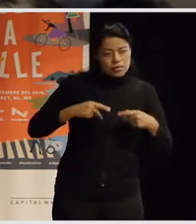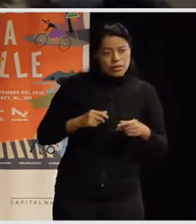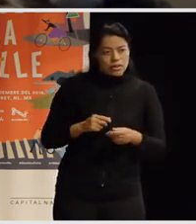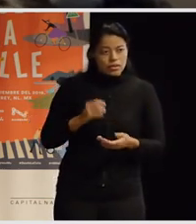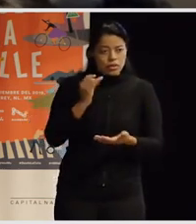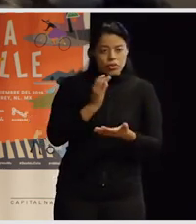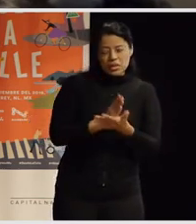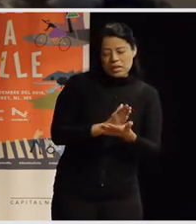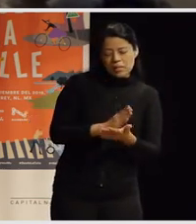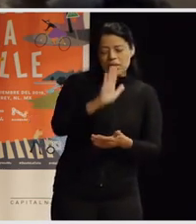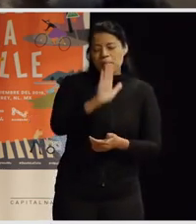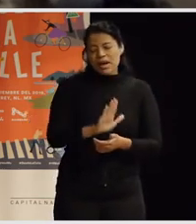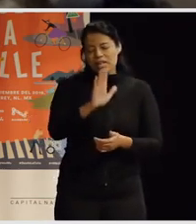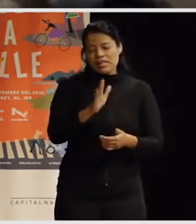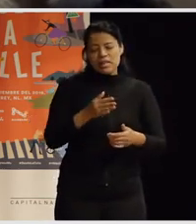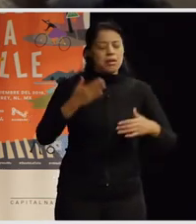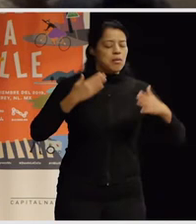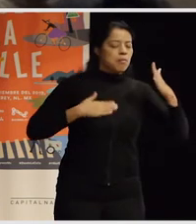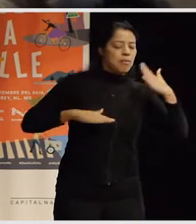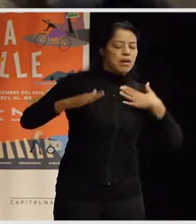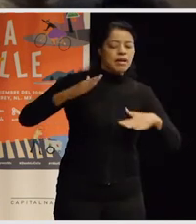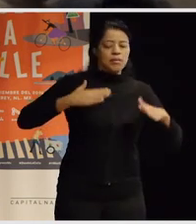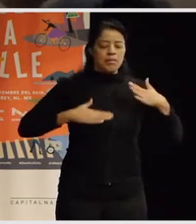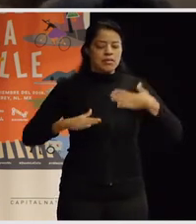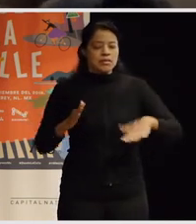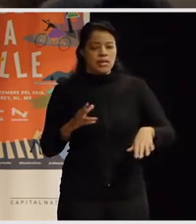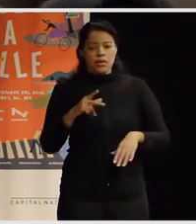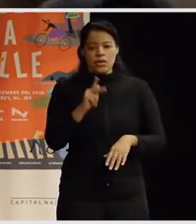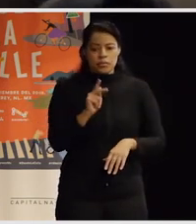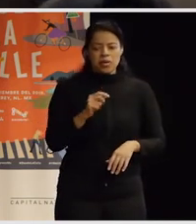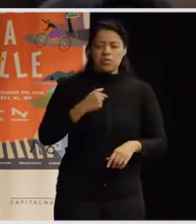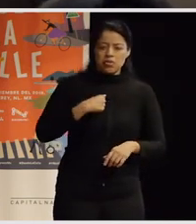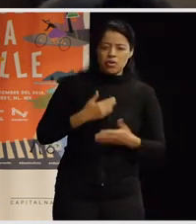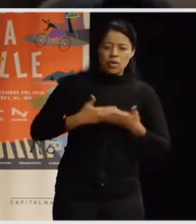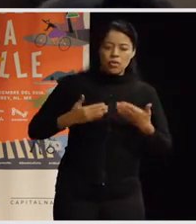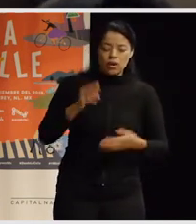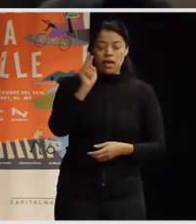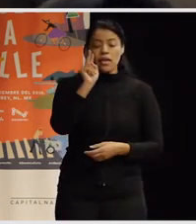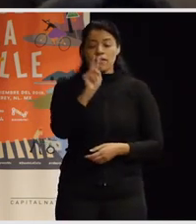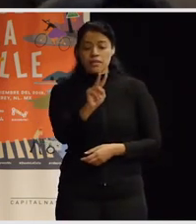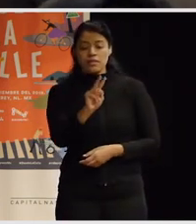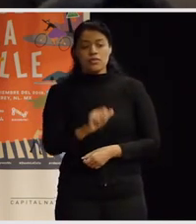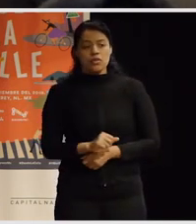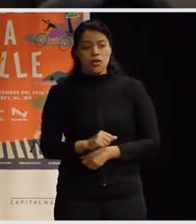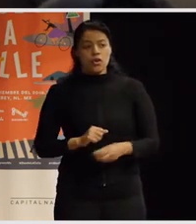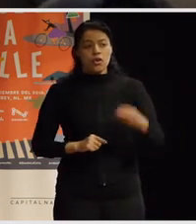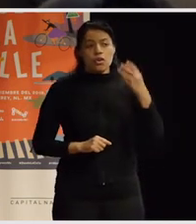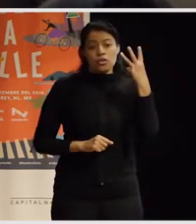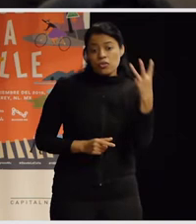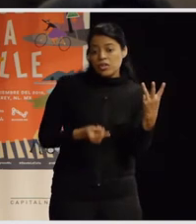para la recreación y el disfrute, pero recientemente me he topado con tres